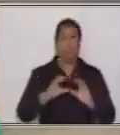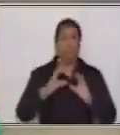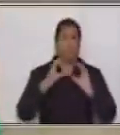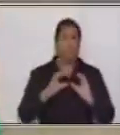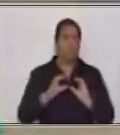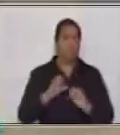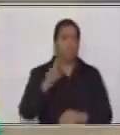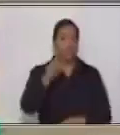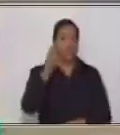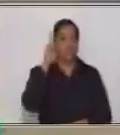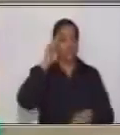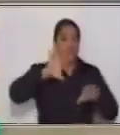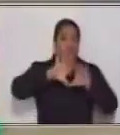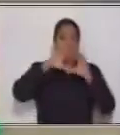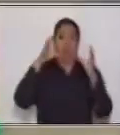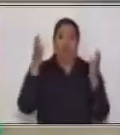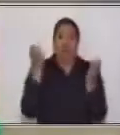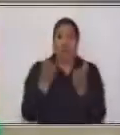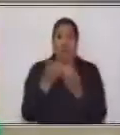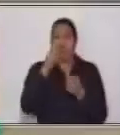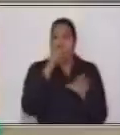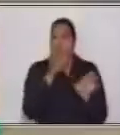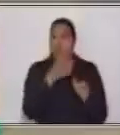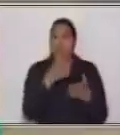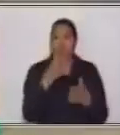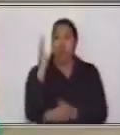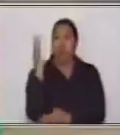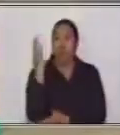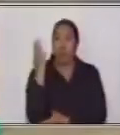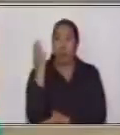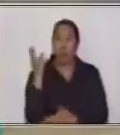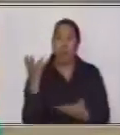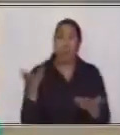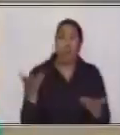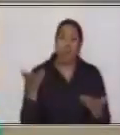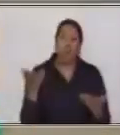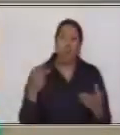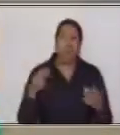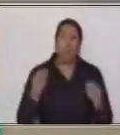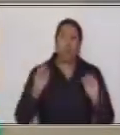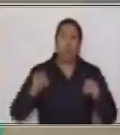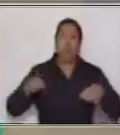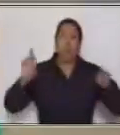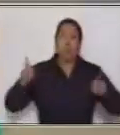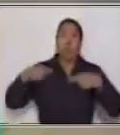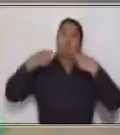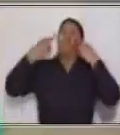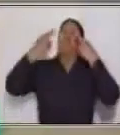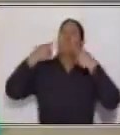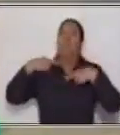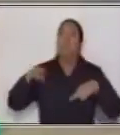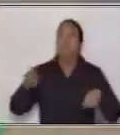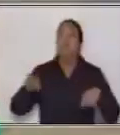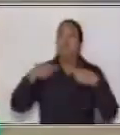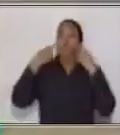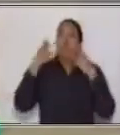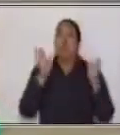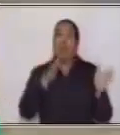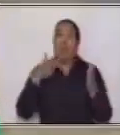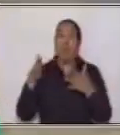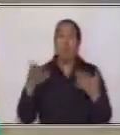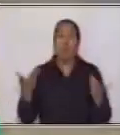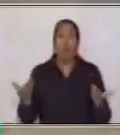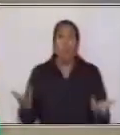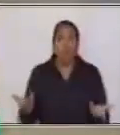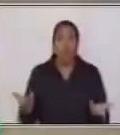que si el planeta se queda sin árboles, no vamos a poder respirar aire puro y nos